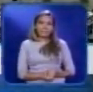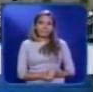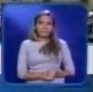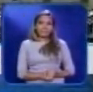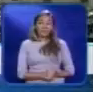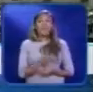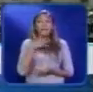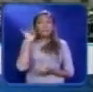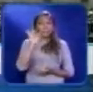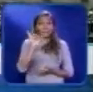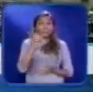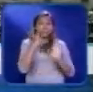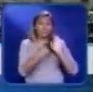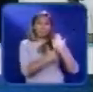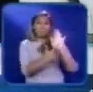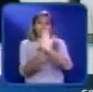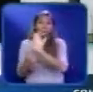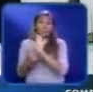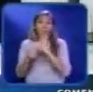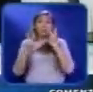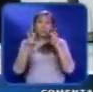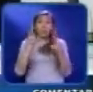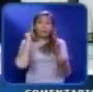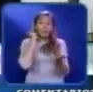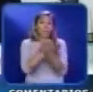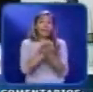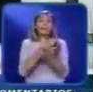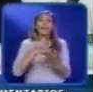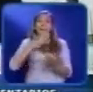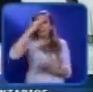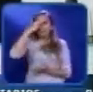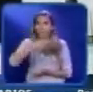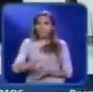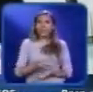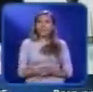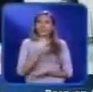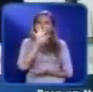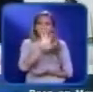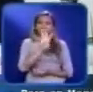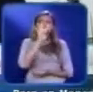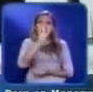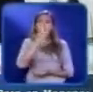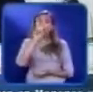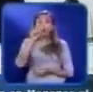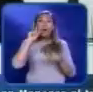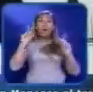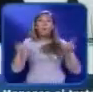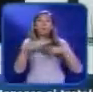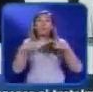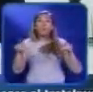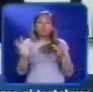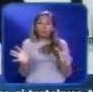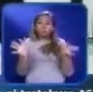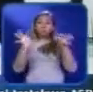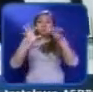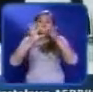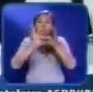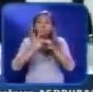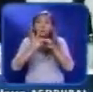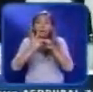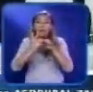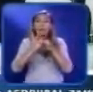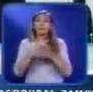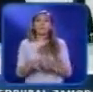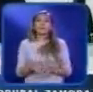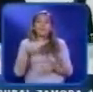De esta manera la nueva marca vuelve a tierras aztecas 542 músicos de diferentes agrupaciones se unieron para dejar en